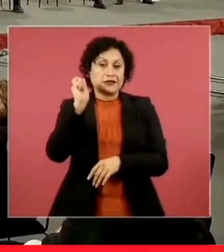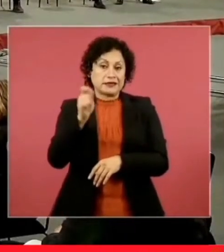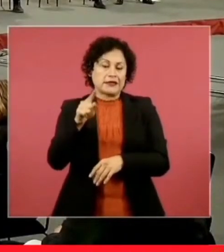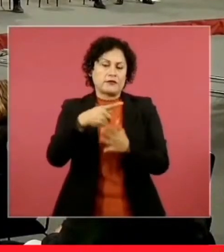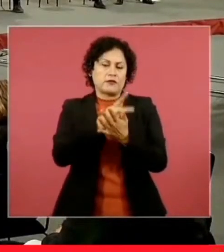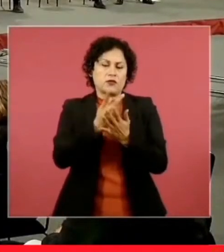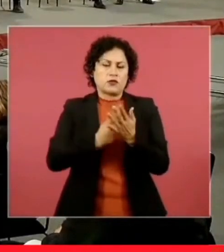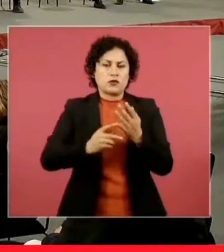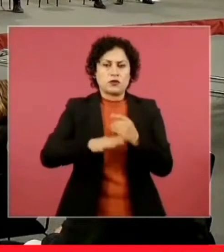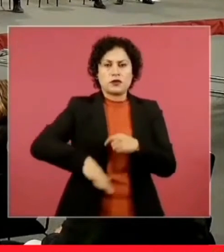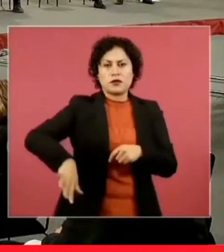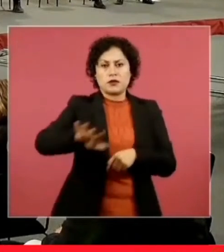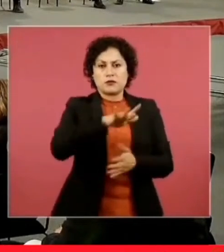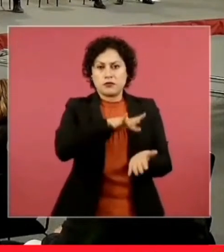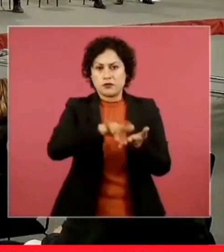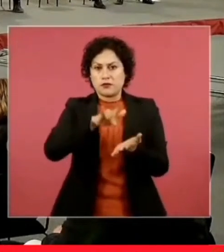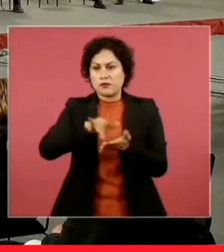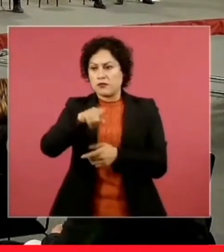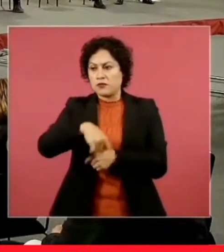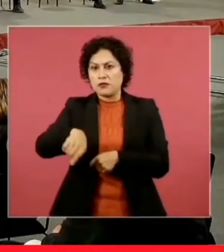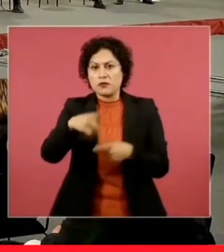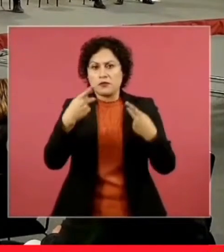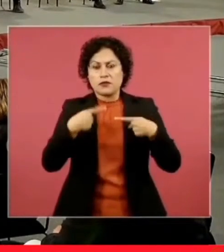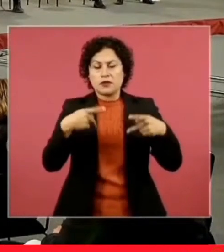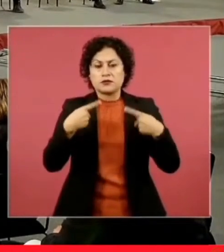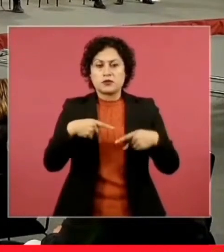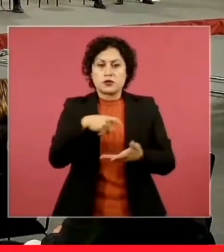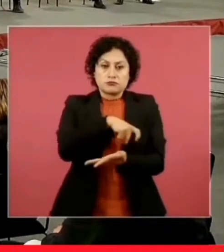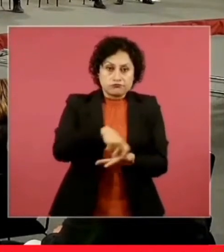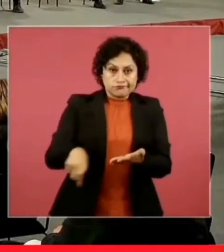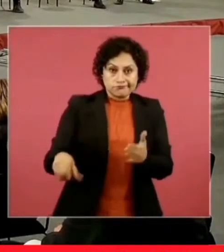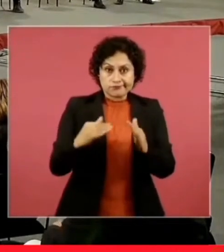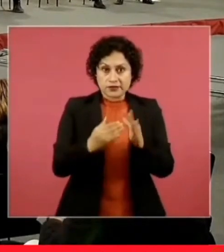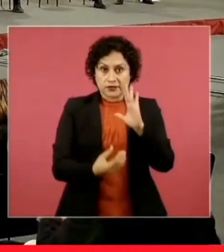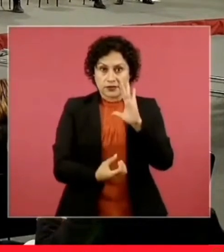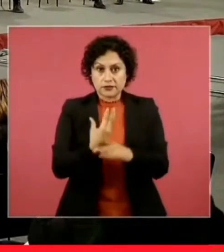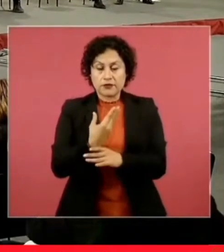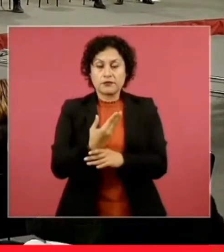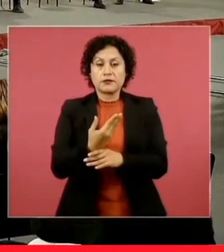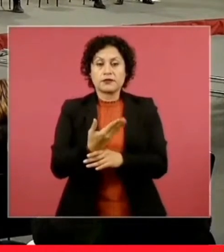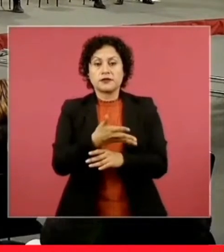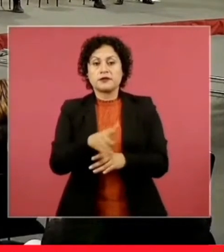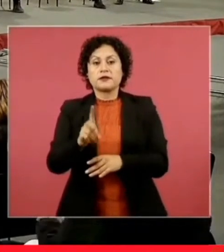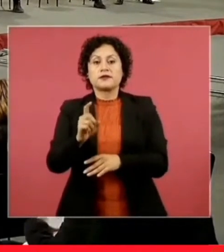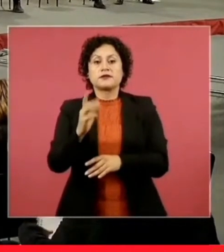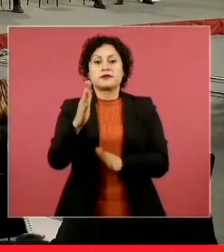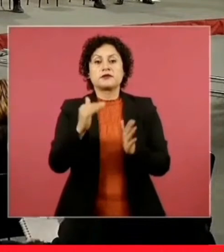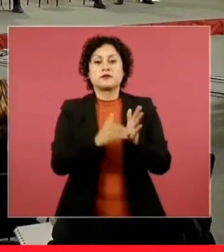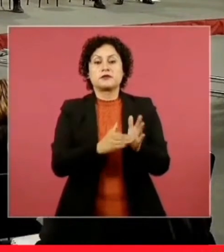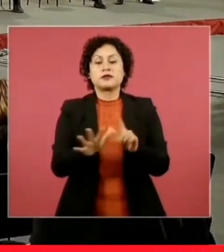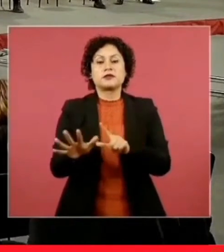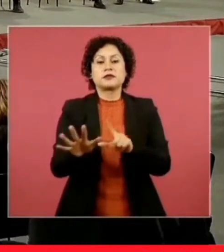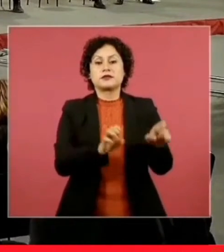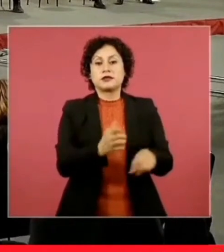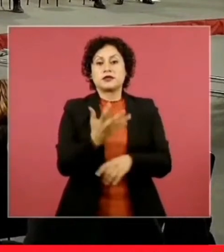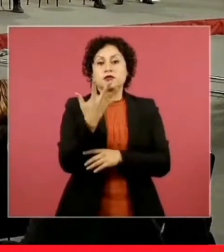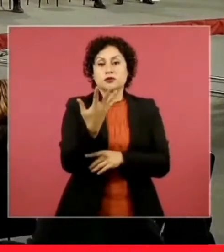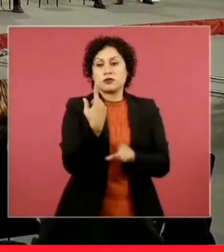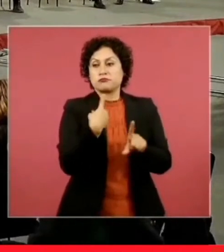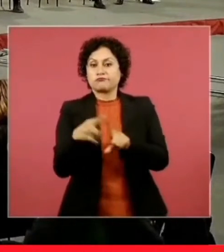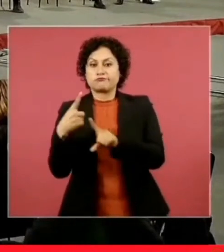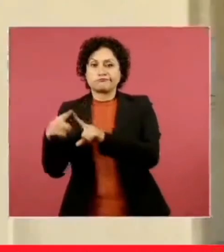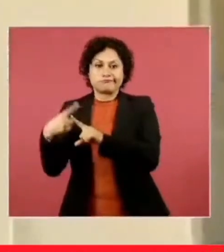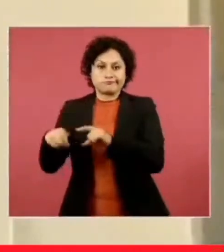mayoría son de vivienda nueva, son 95 mil 705 acciones,